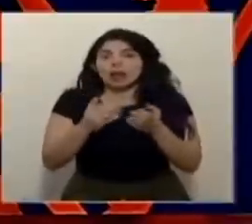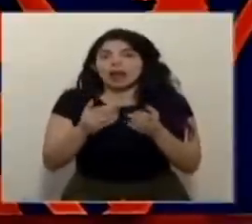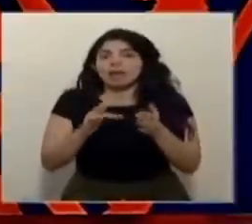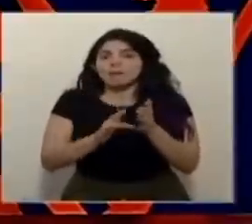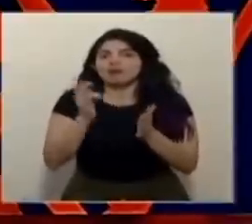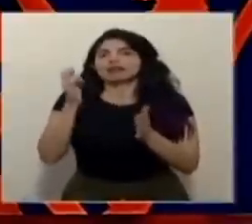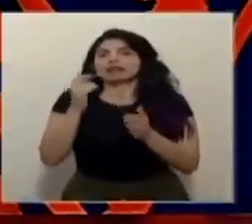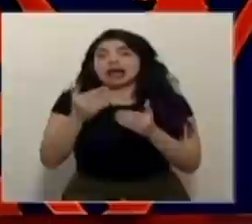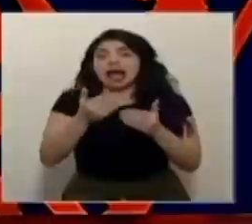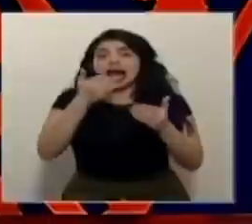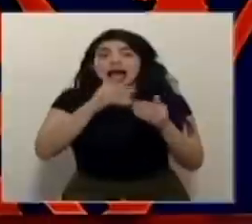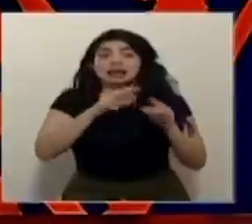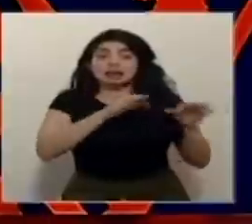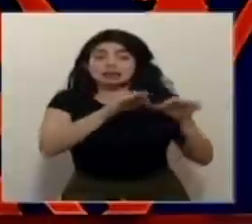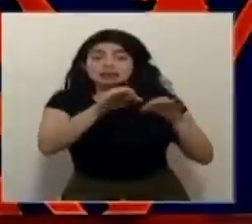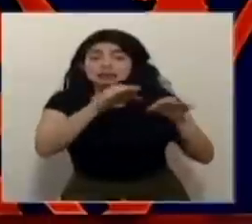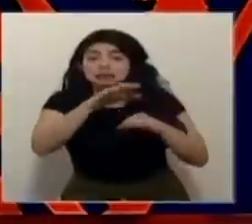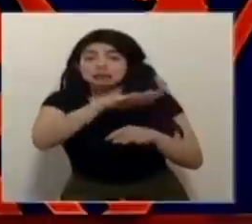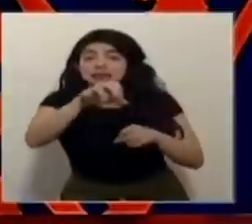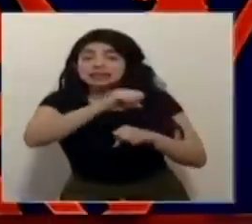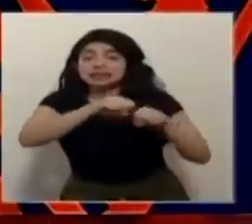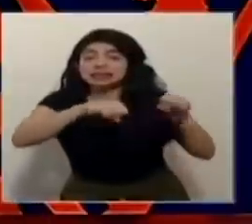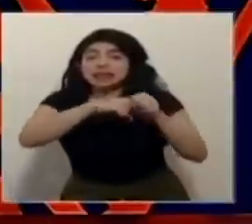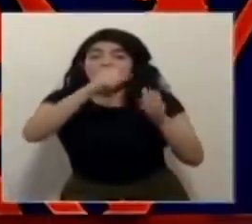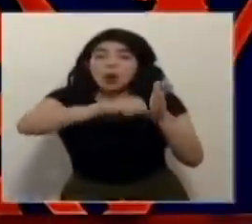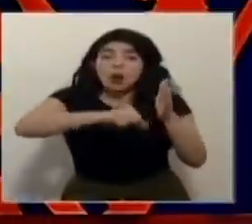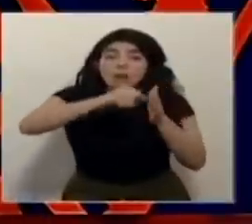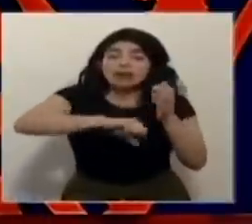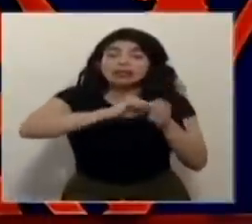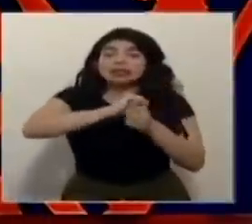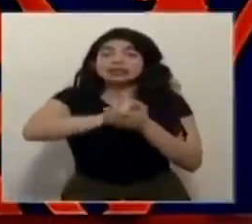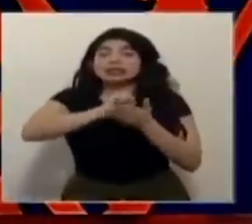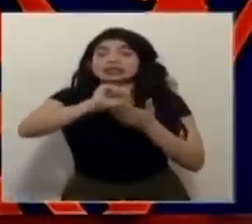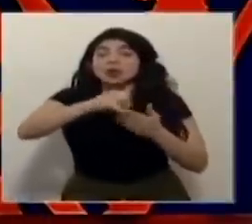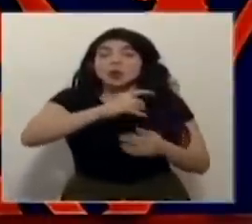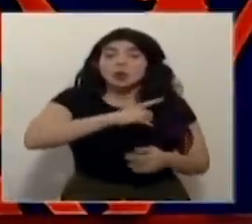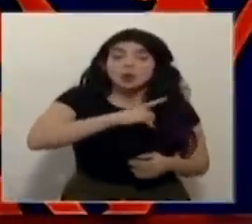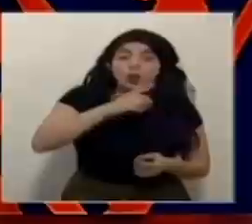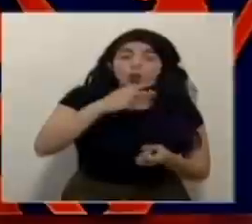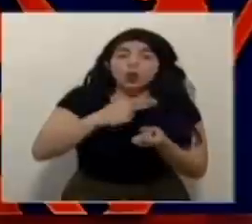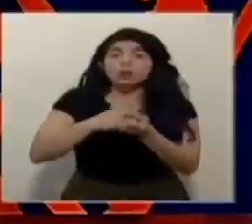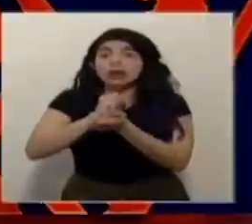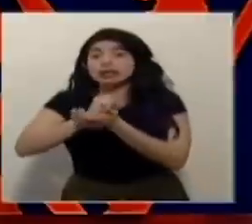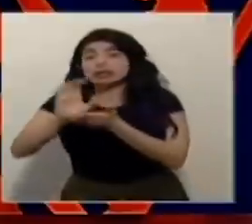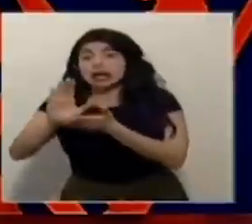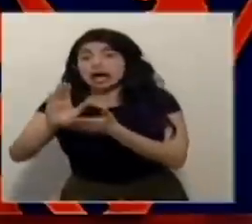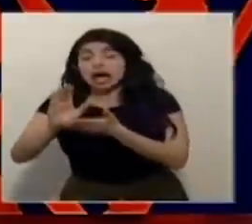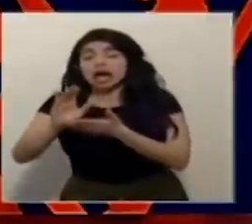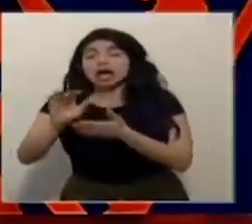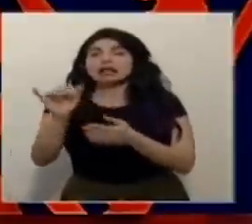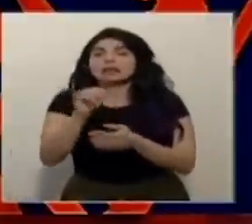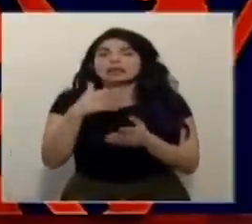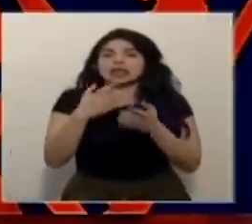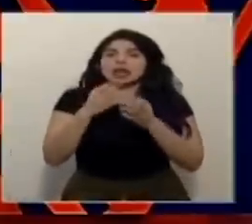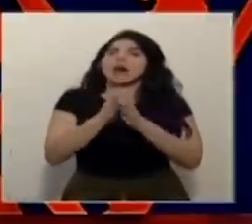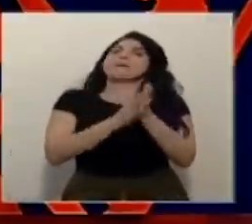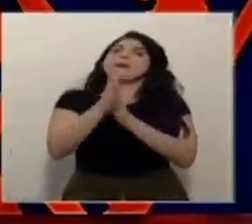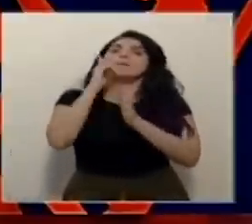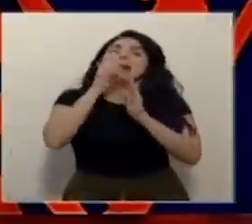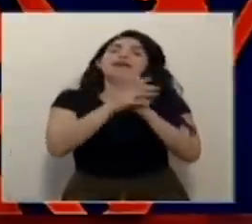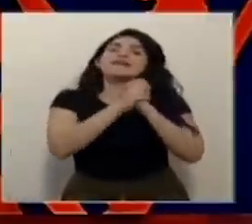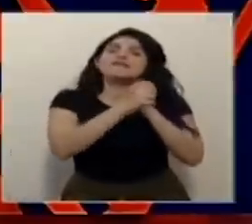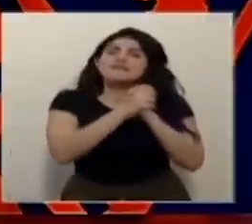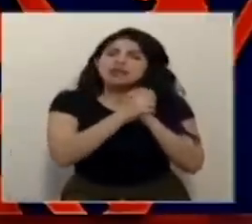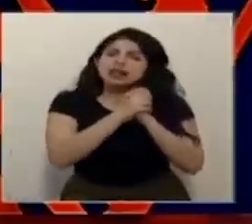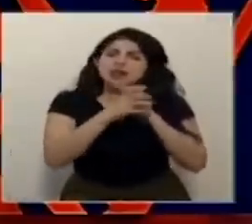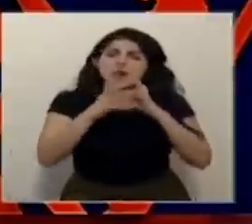explicarles lo que está pasando en las salas de operaciones del San Juan de Dios y del Hospital de San Carlos, y quiero aprovechar para felicitar